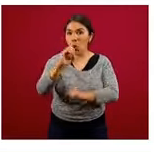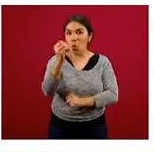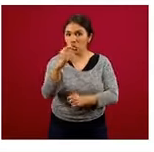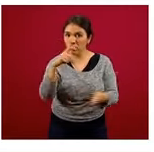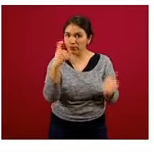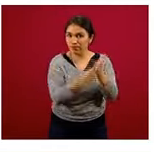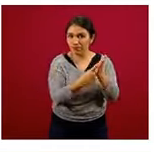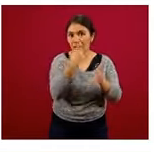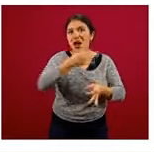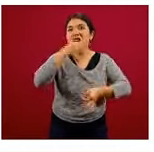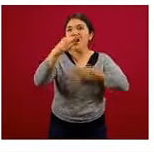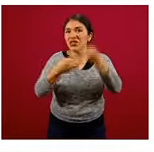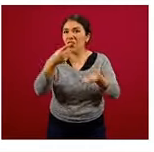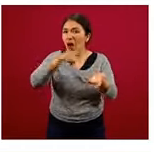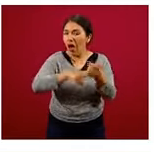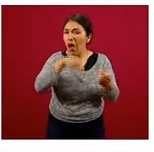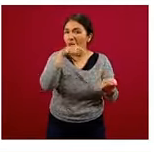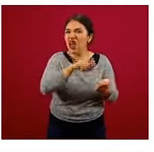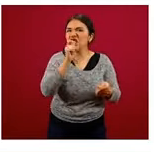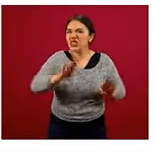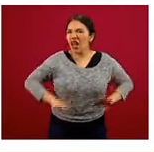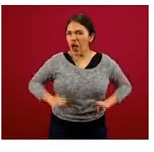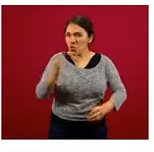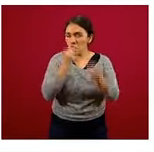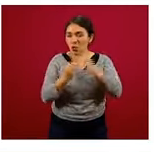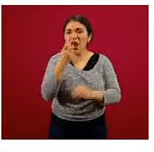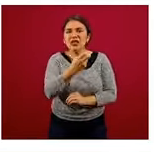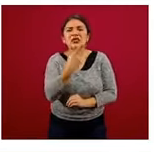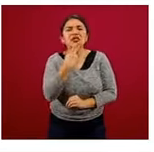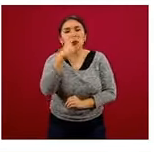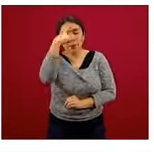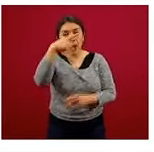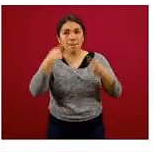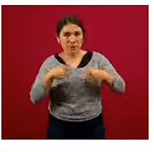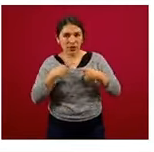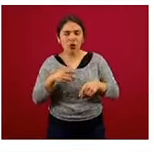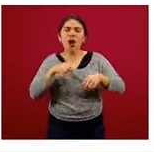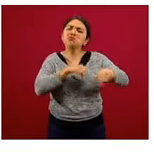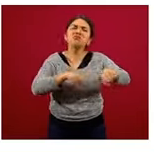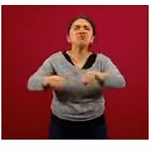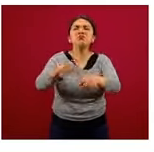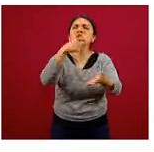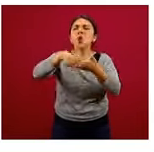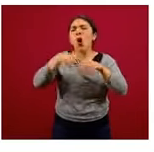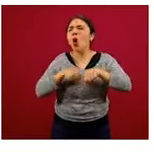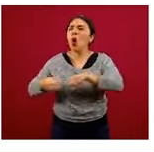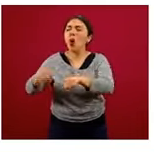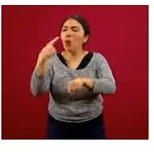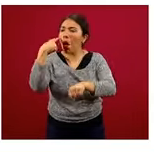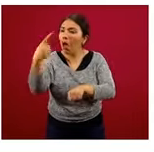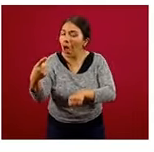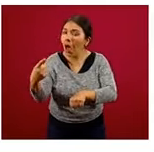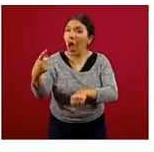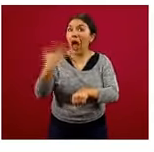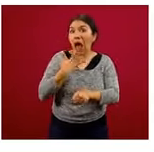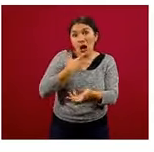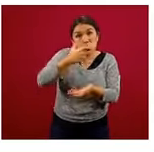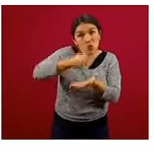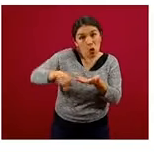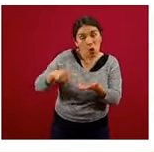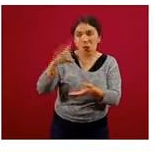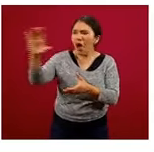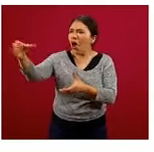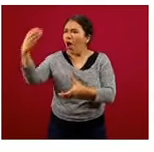octubre. Y ahí el objetivo cuál es que cuando las personas que vamos de compras lleguemos a hacer la compra,